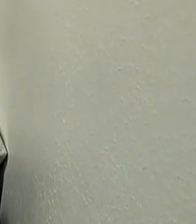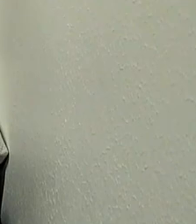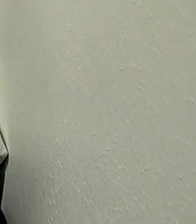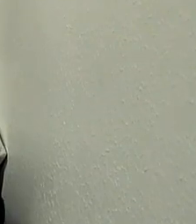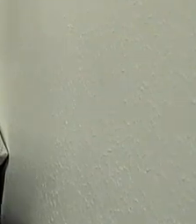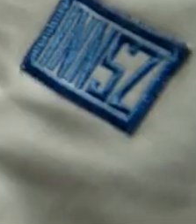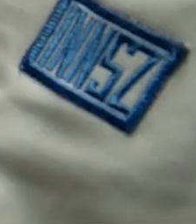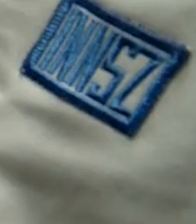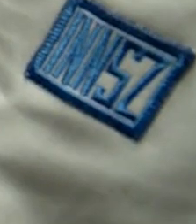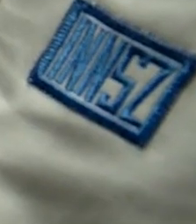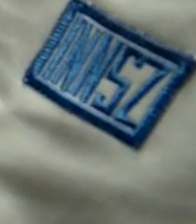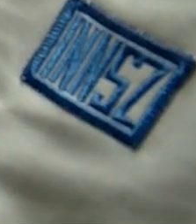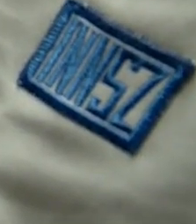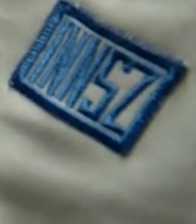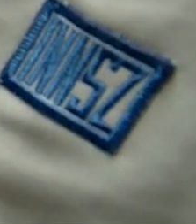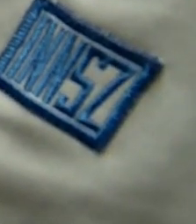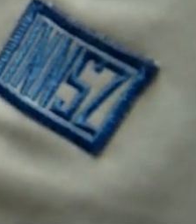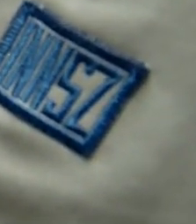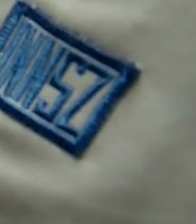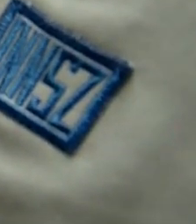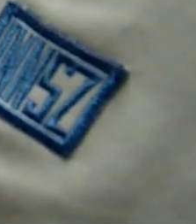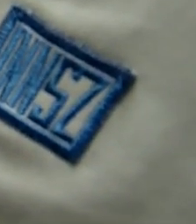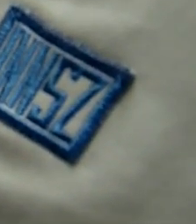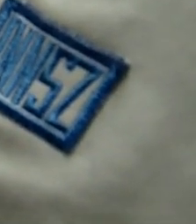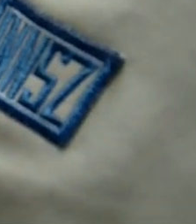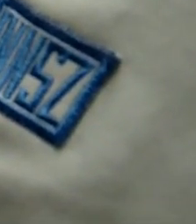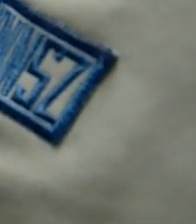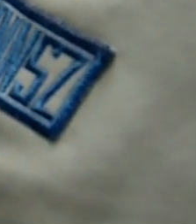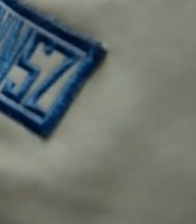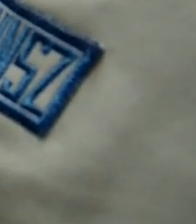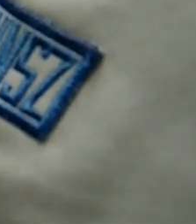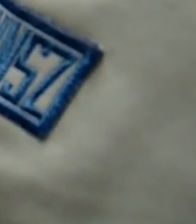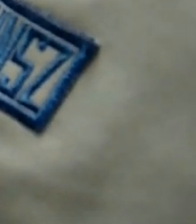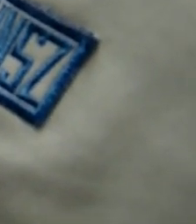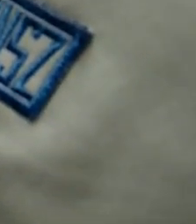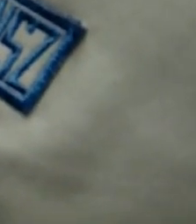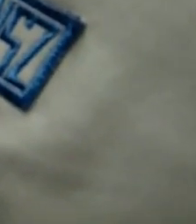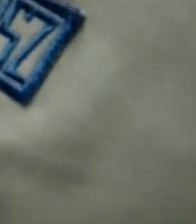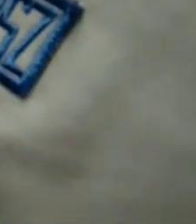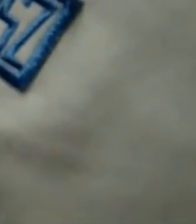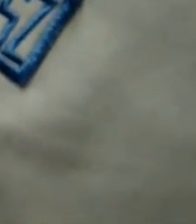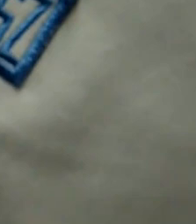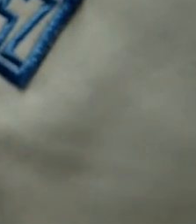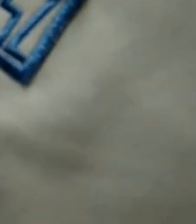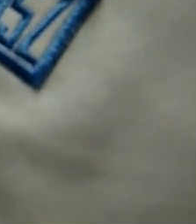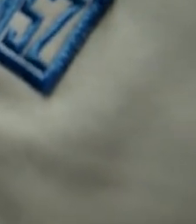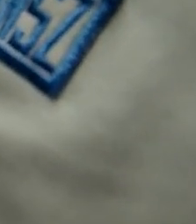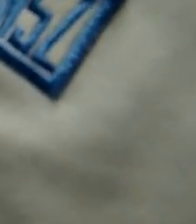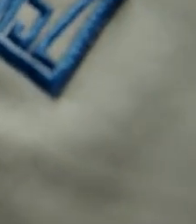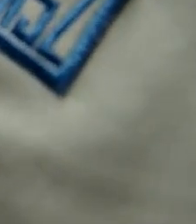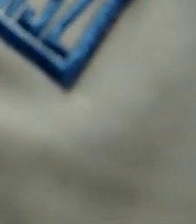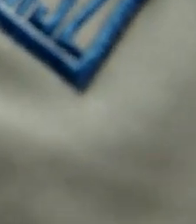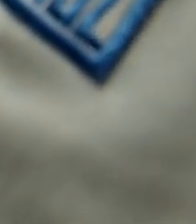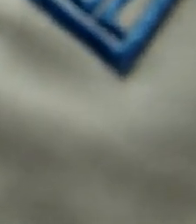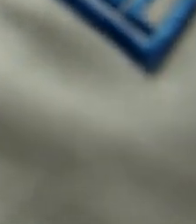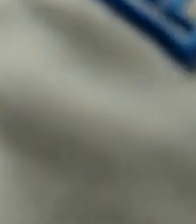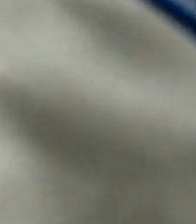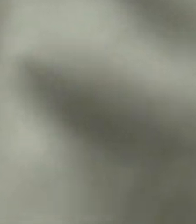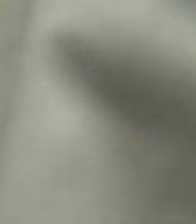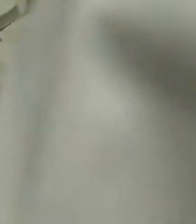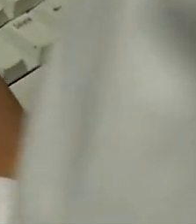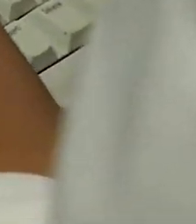el hígado graso de origen metabólico que es su verdadero nombre actualmente se diagnostica al